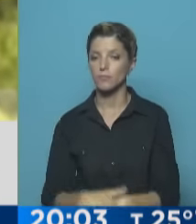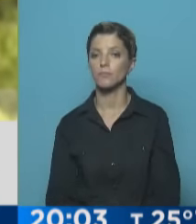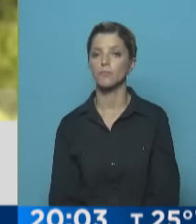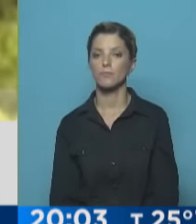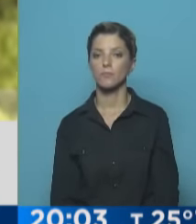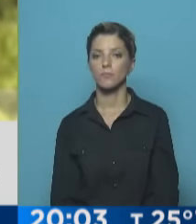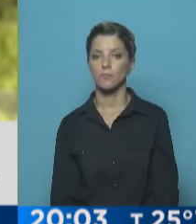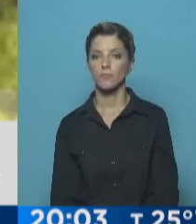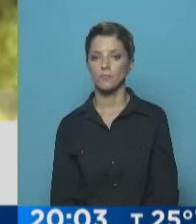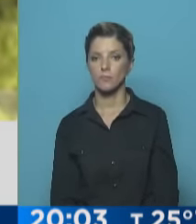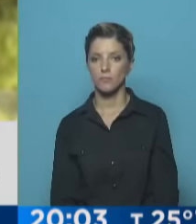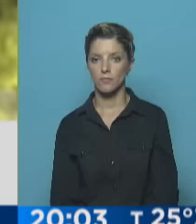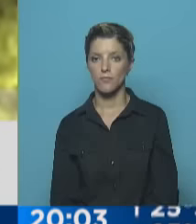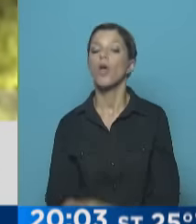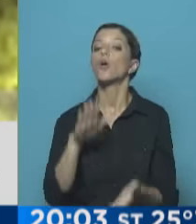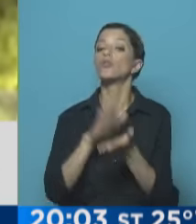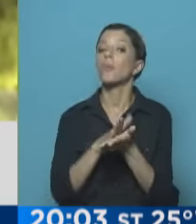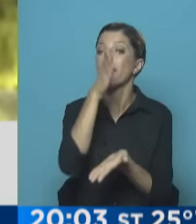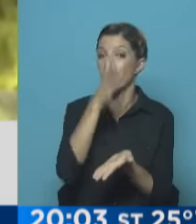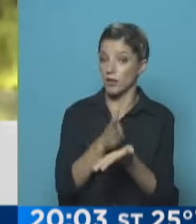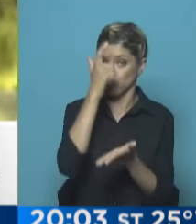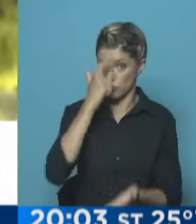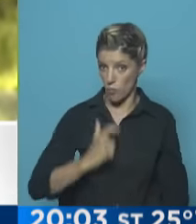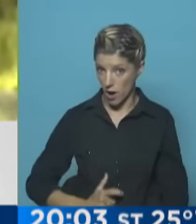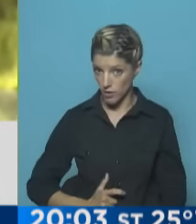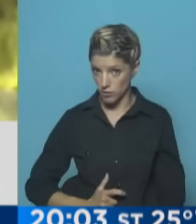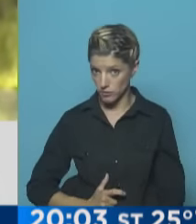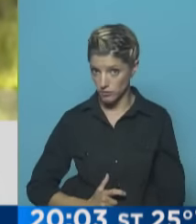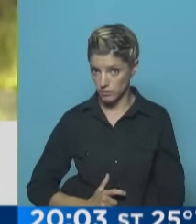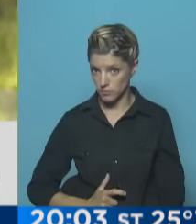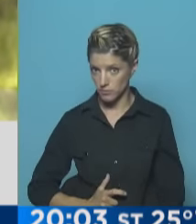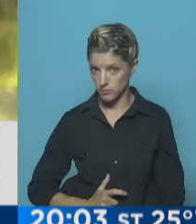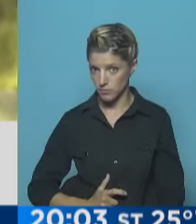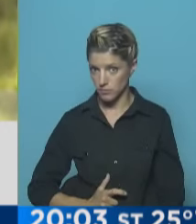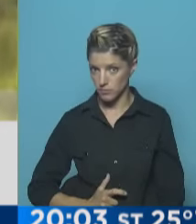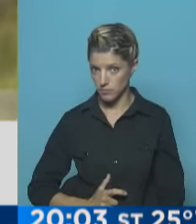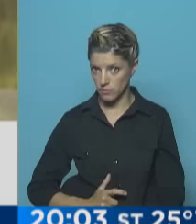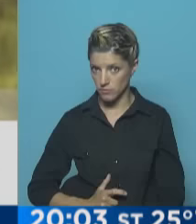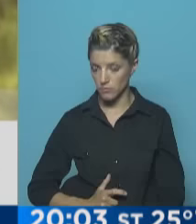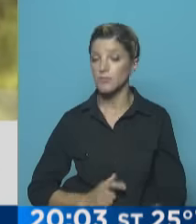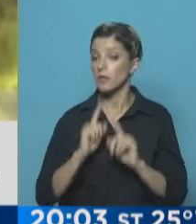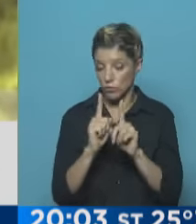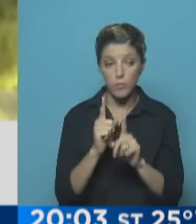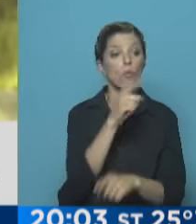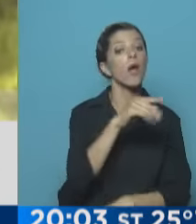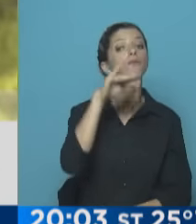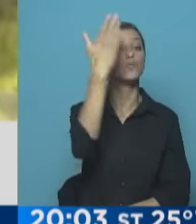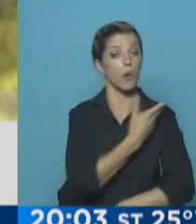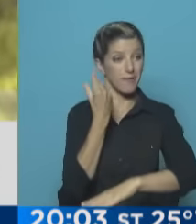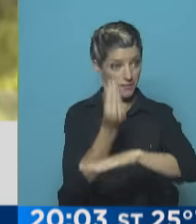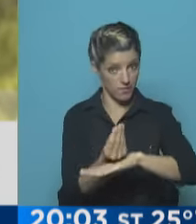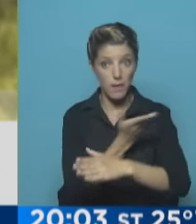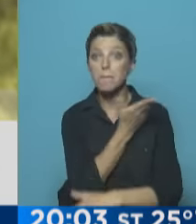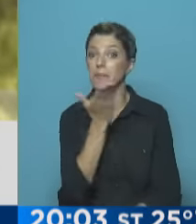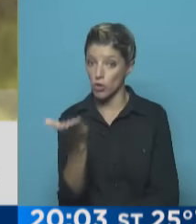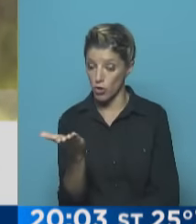la centralidad al tema de los derechos humanos, que es lo que definitivamente el presidente electo ha manifestado. Entonces,